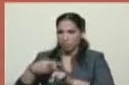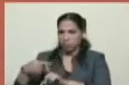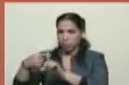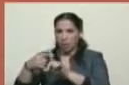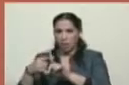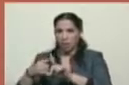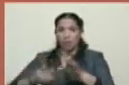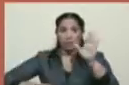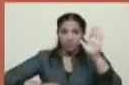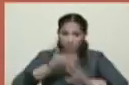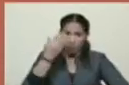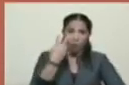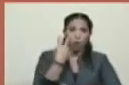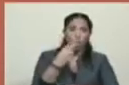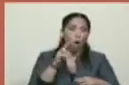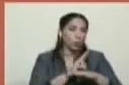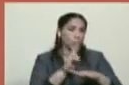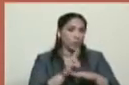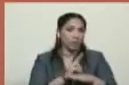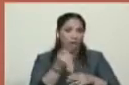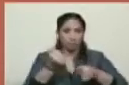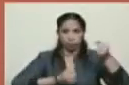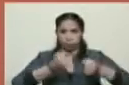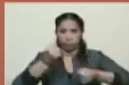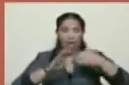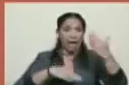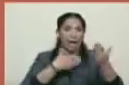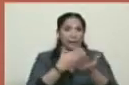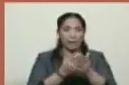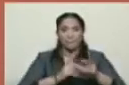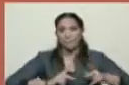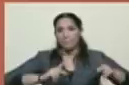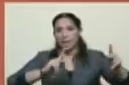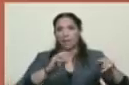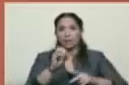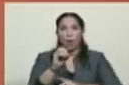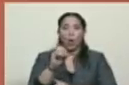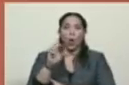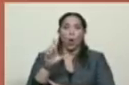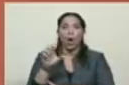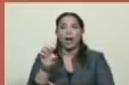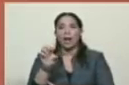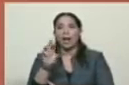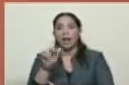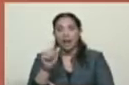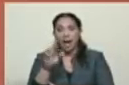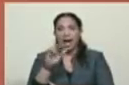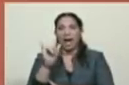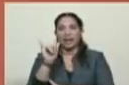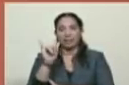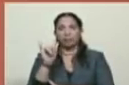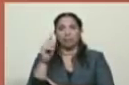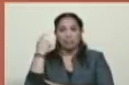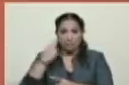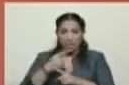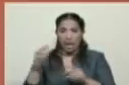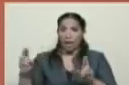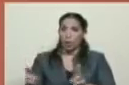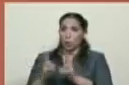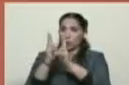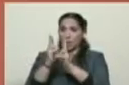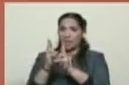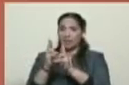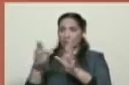unidades no blindadas hacia la Plaza Oliari, porque en la Plaza Oliari debían encontrarse con factores del grupo terrorista Voluntad